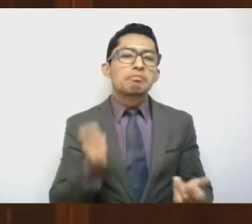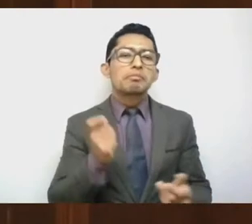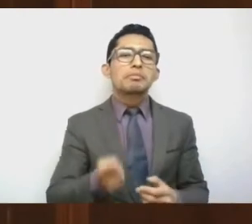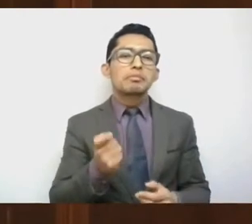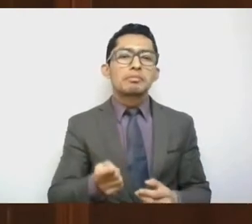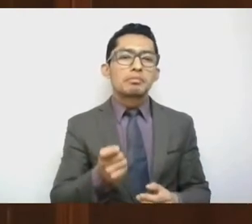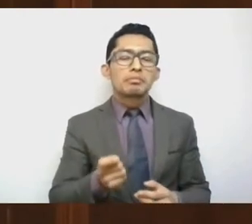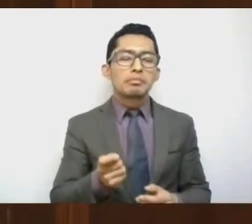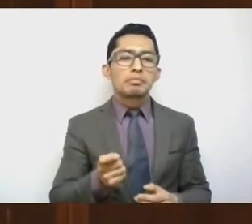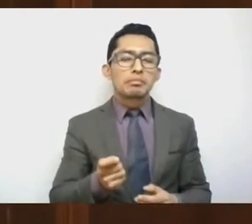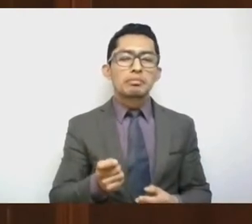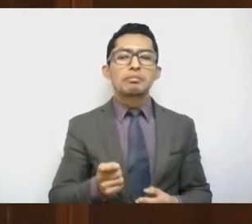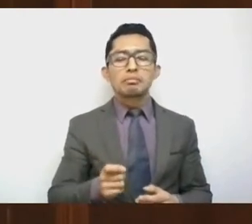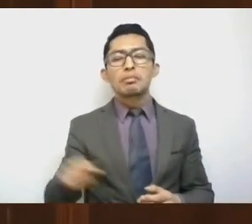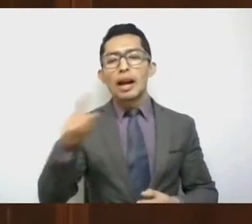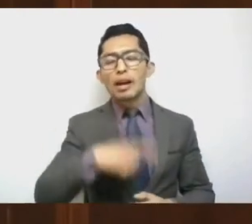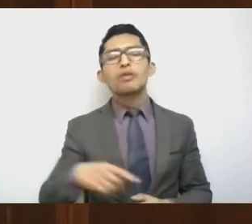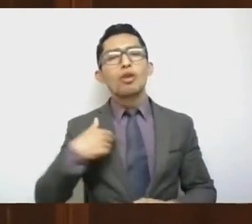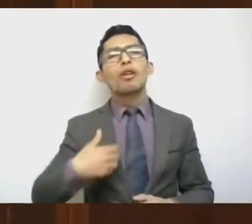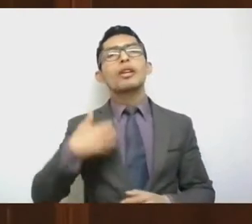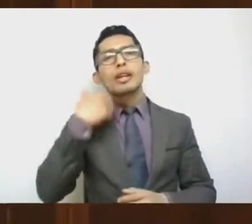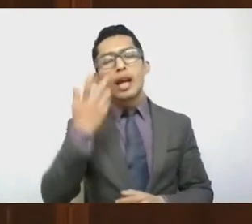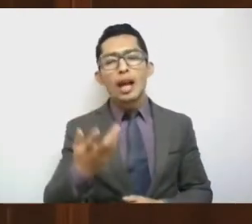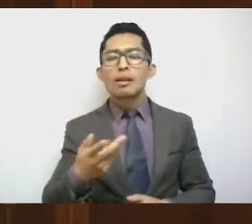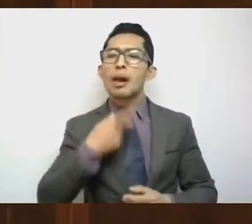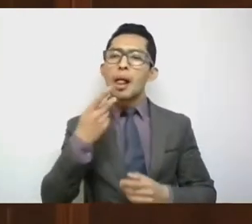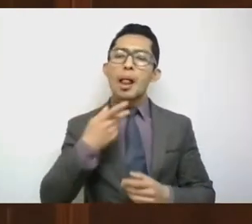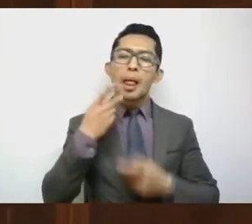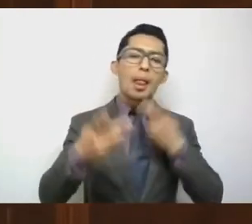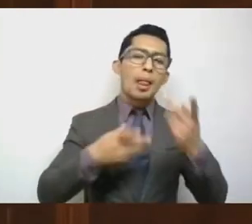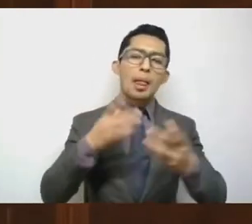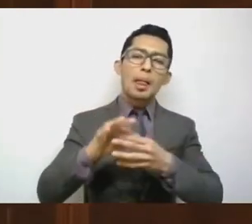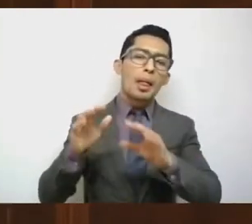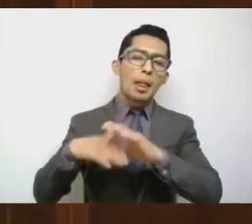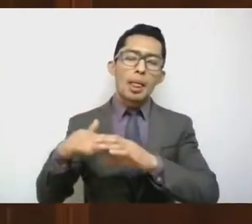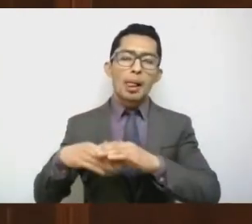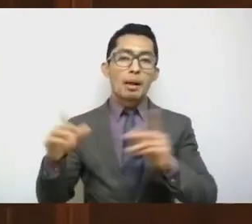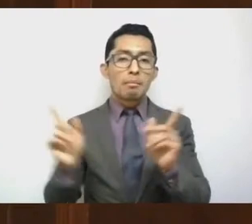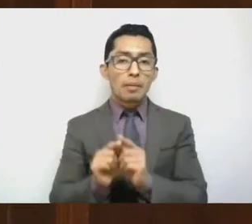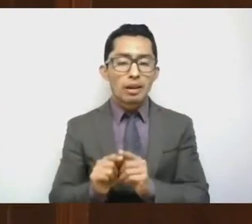en las mejores intenciones y en un buen discurso en el mejor de los casos.